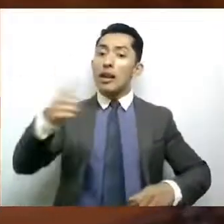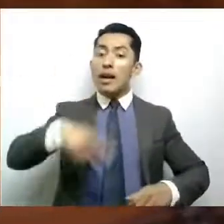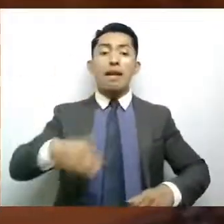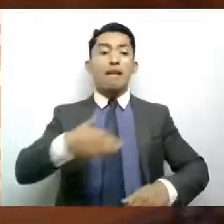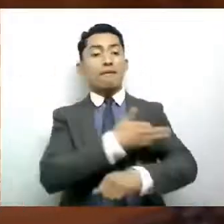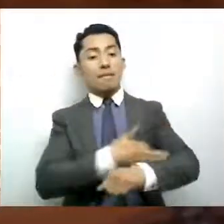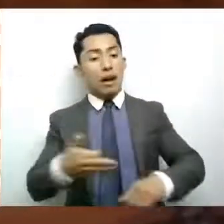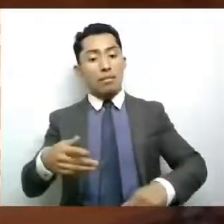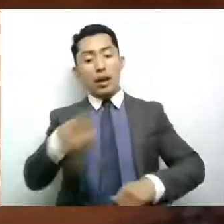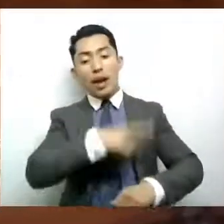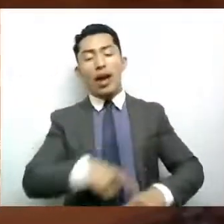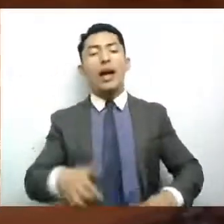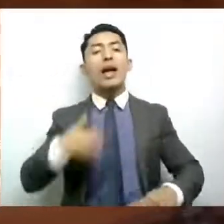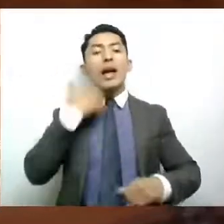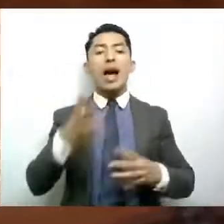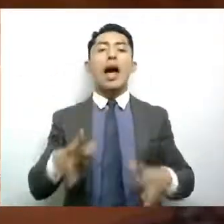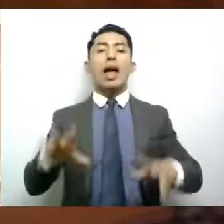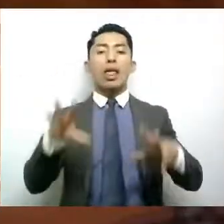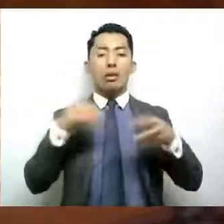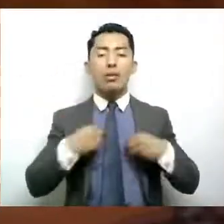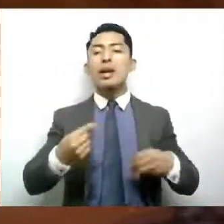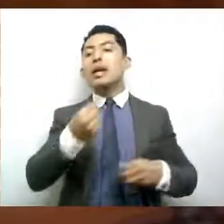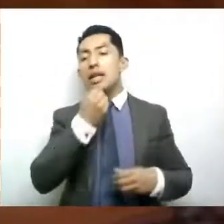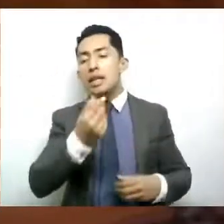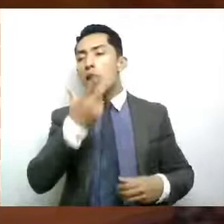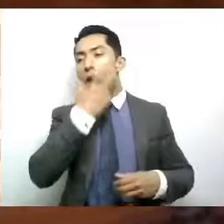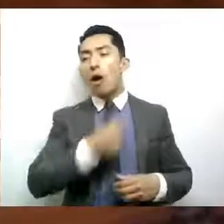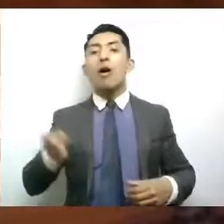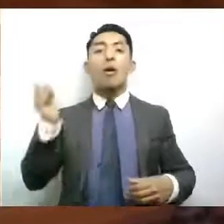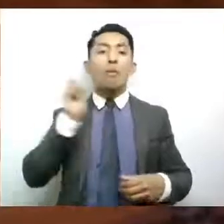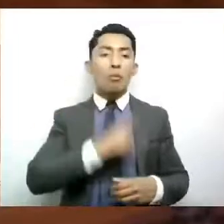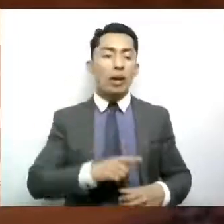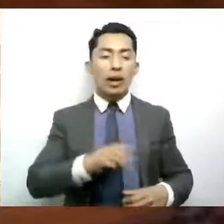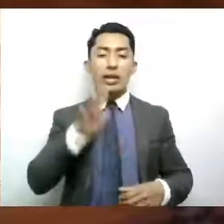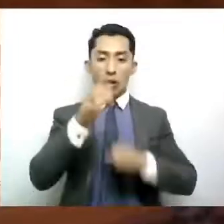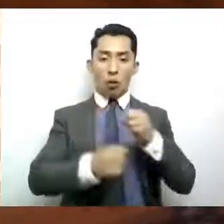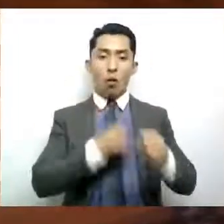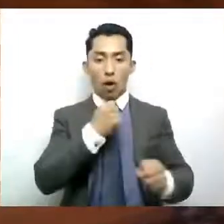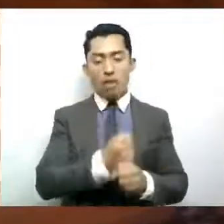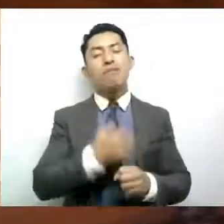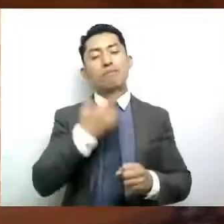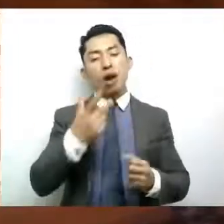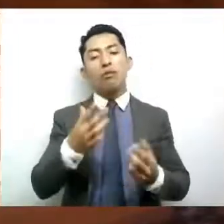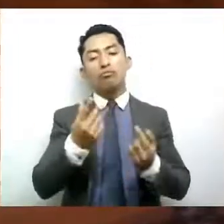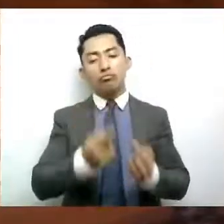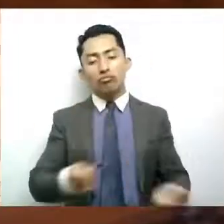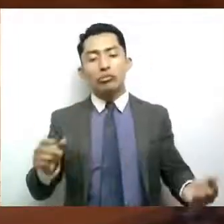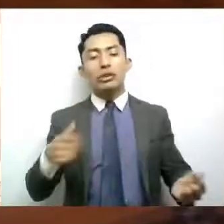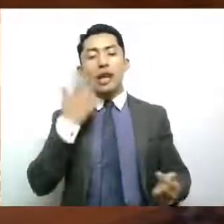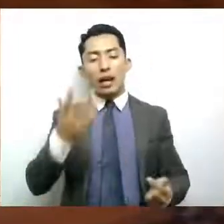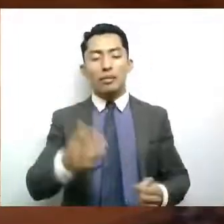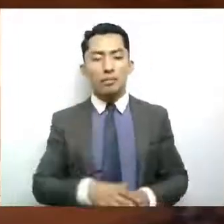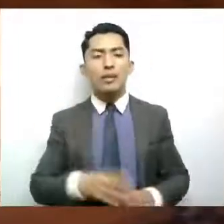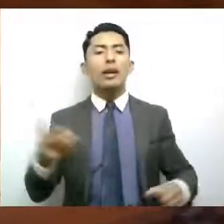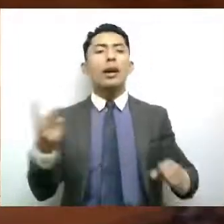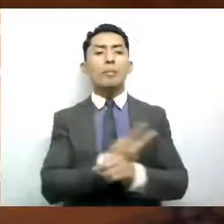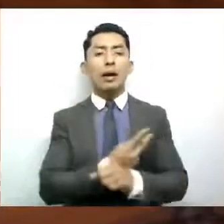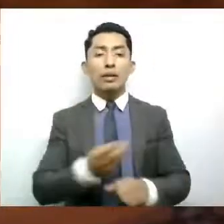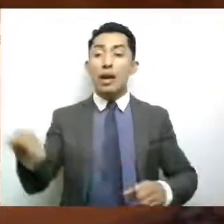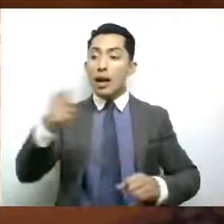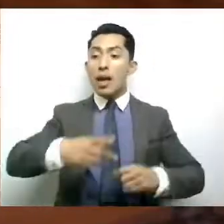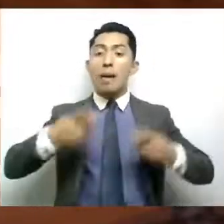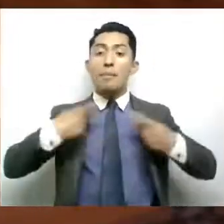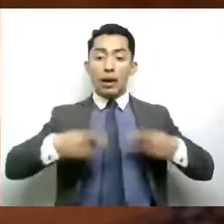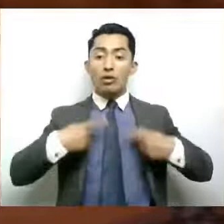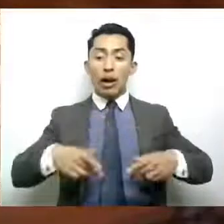buscan adoptar niños y niñas menores de 5 años, lo que aleja la posibilidad de tener una